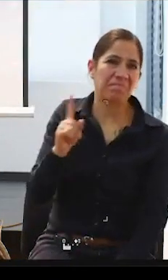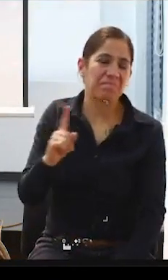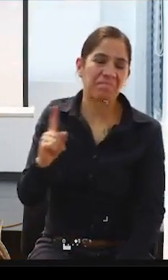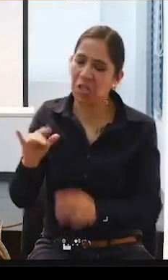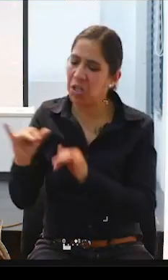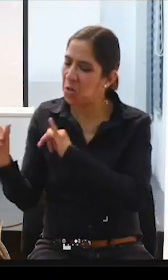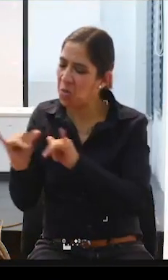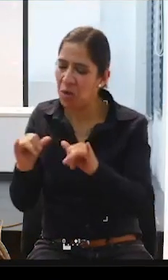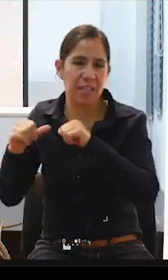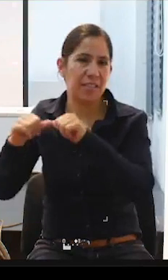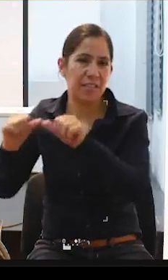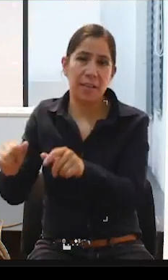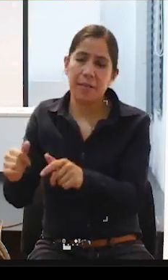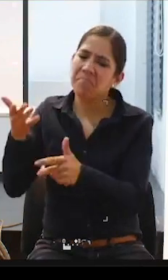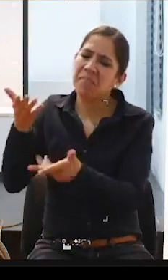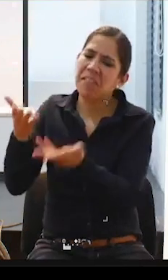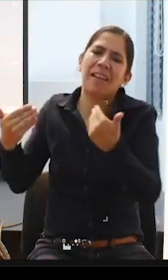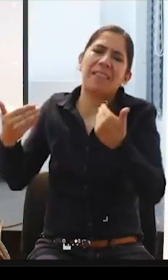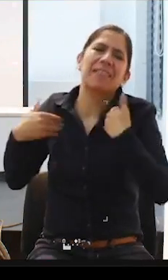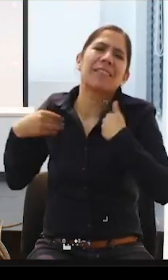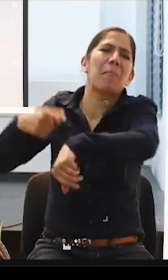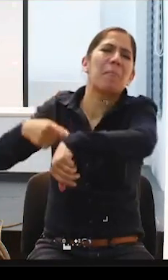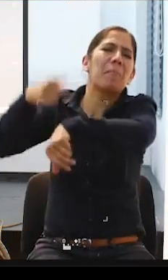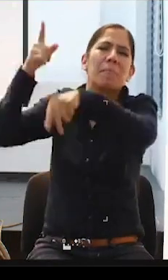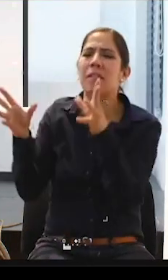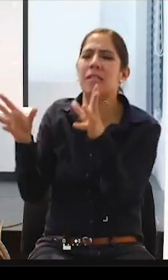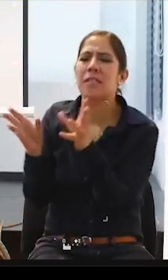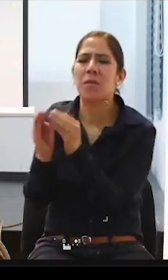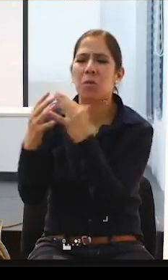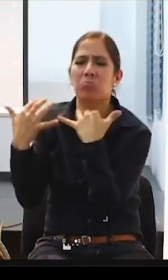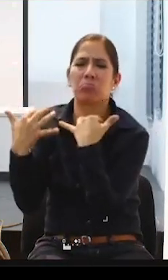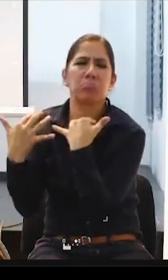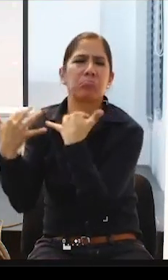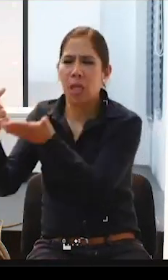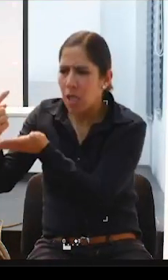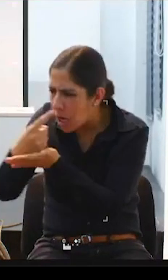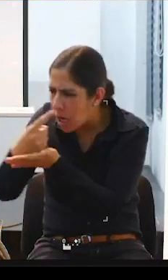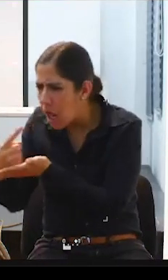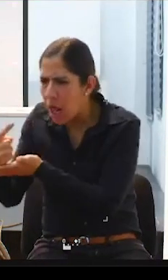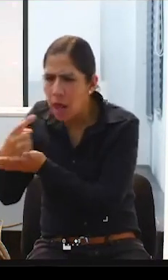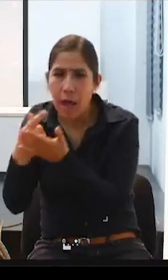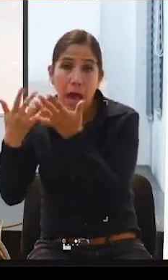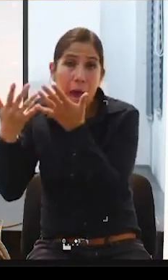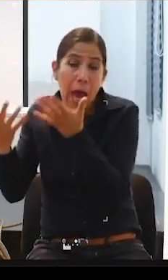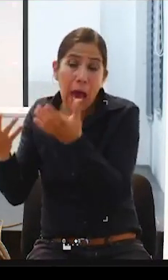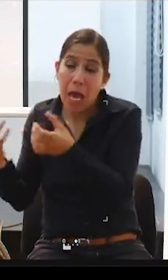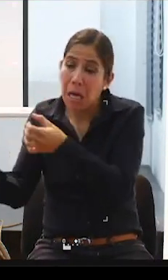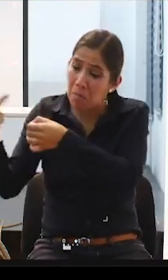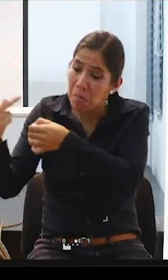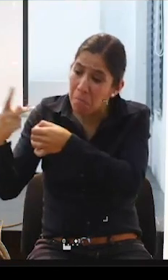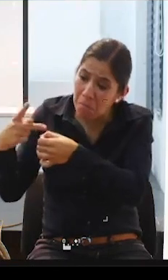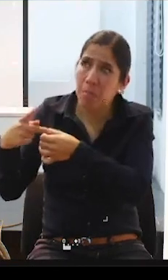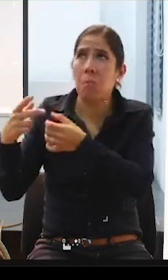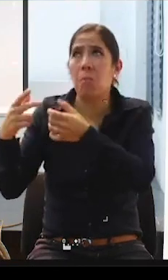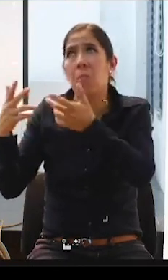Que sí, que habrá una asamblea, que sí, que podrán debatir alguna cosita, venga va, vay qué películas vemos. Venga va,